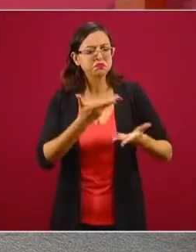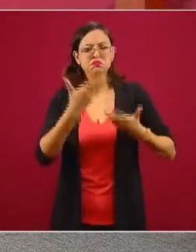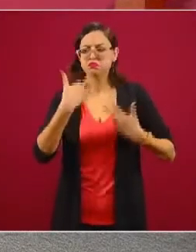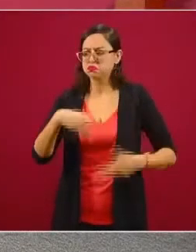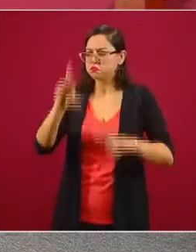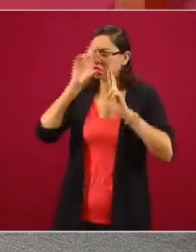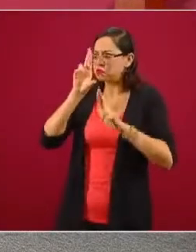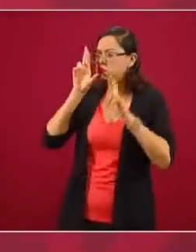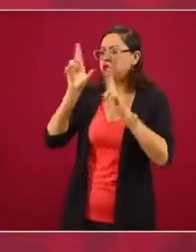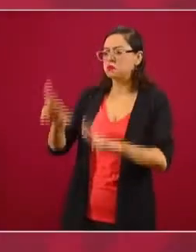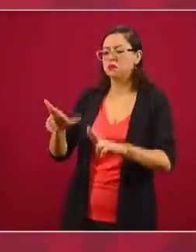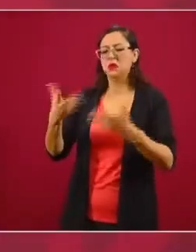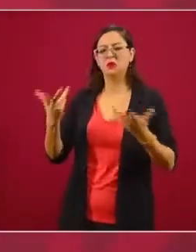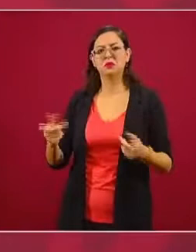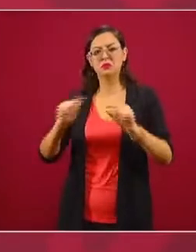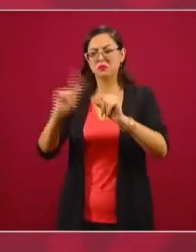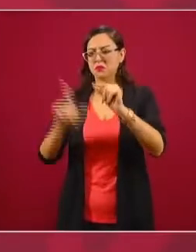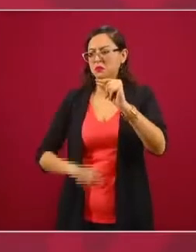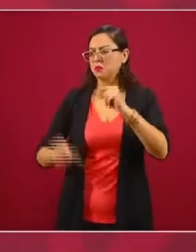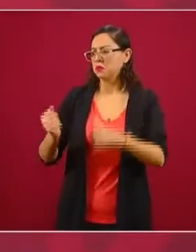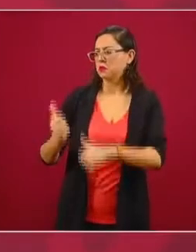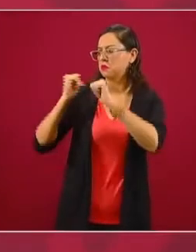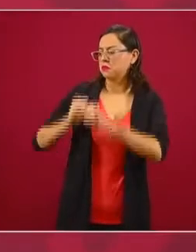nosotros, a nuestra soberanía.